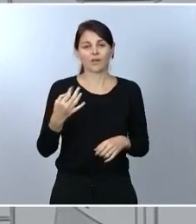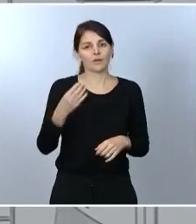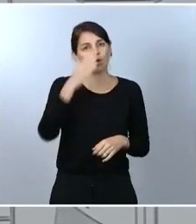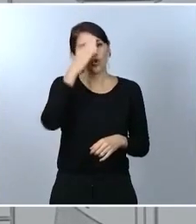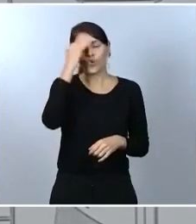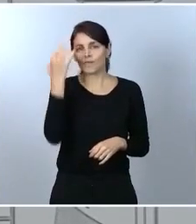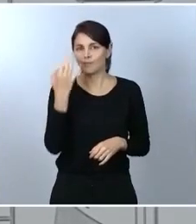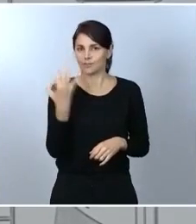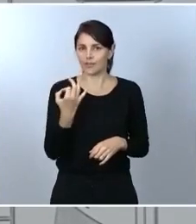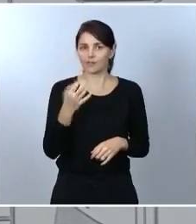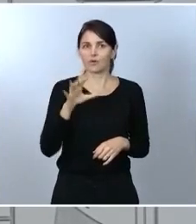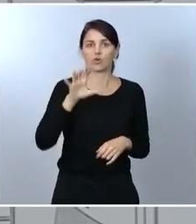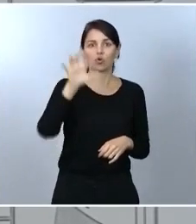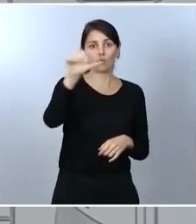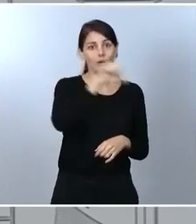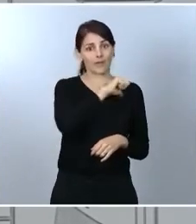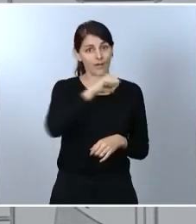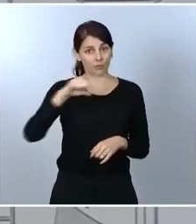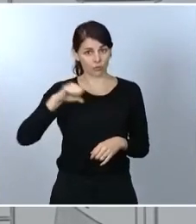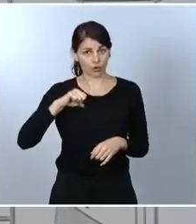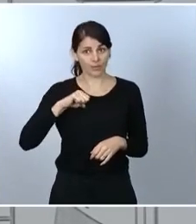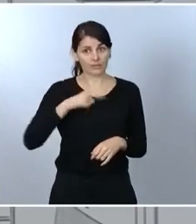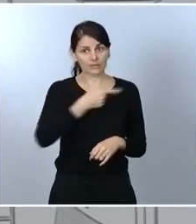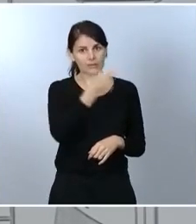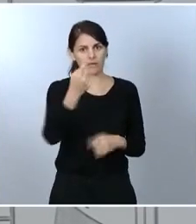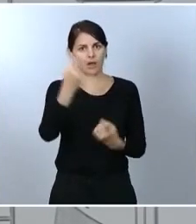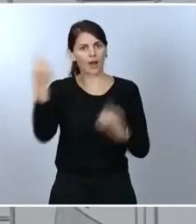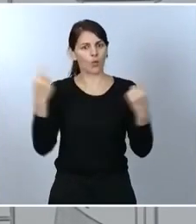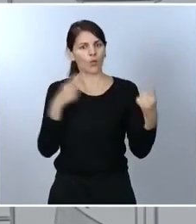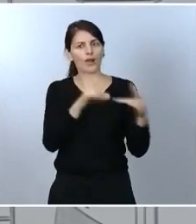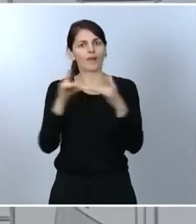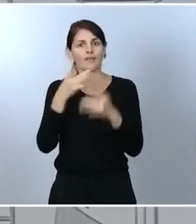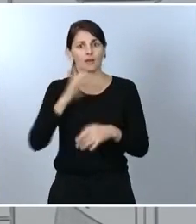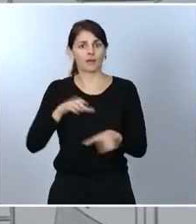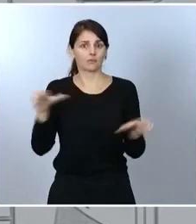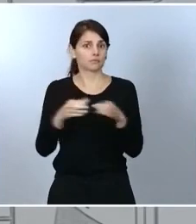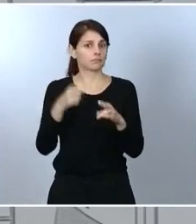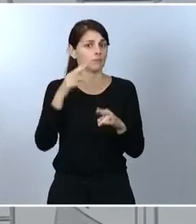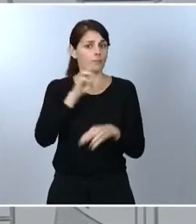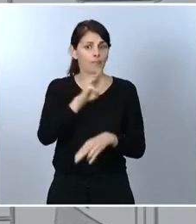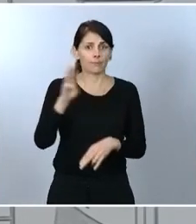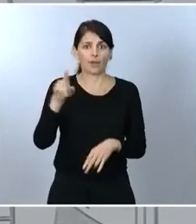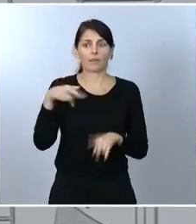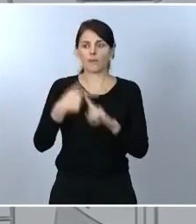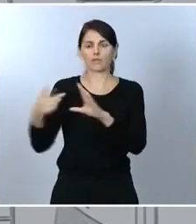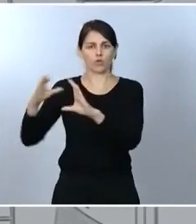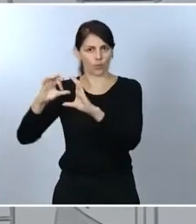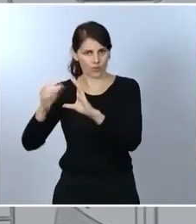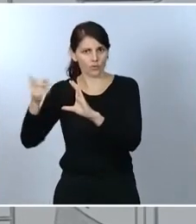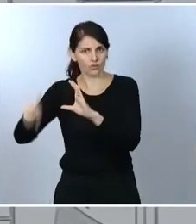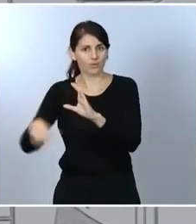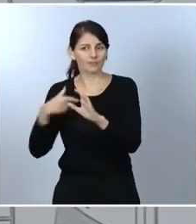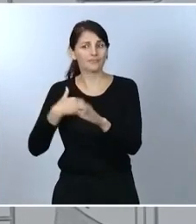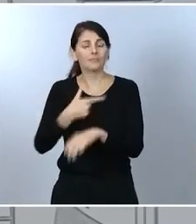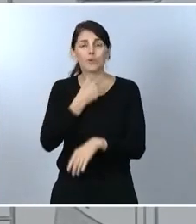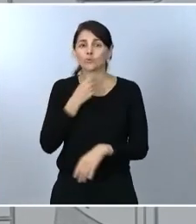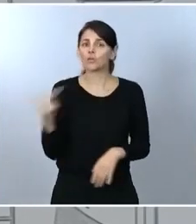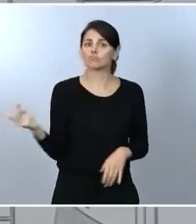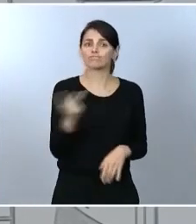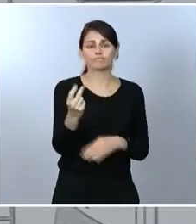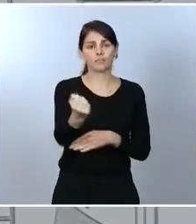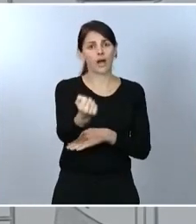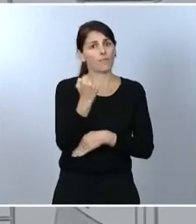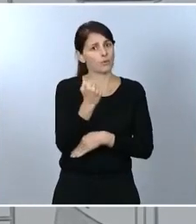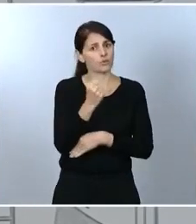ejecutivos gobernados por el Partido Popular, también por Ciudadanos, y, en consecuencia, nos gustaría contar con su apoyo, porque son medidas que van a ayudar